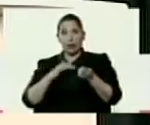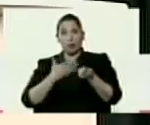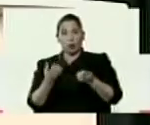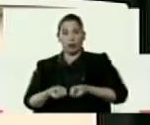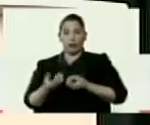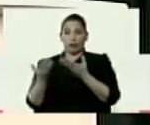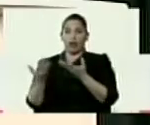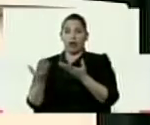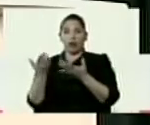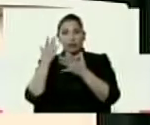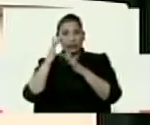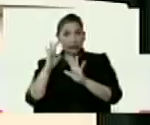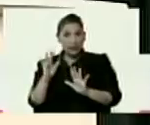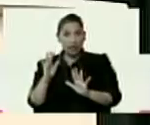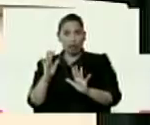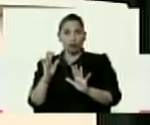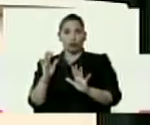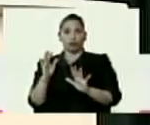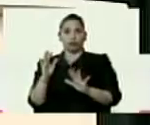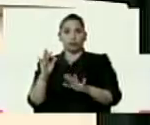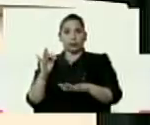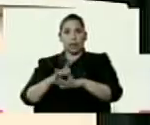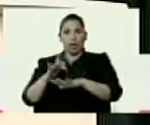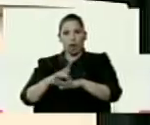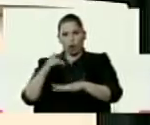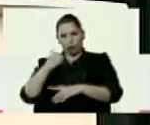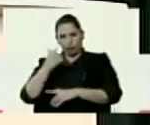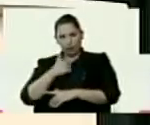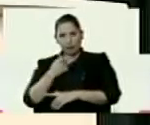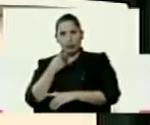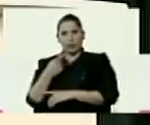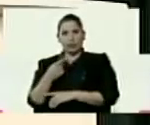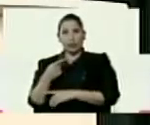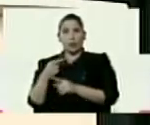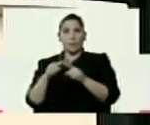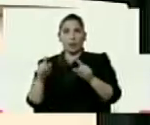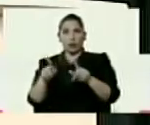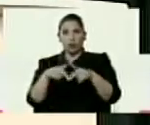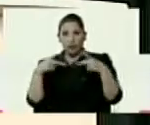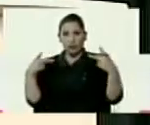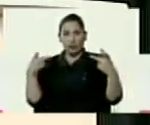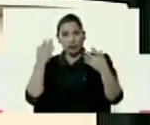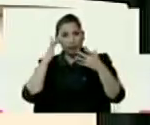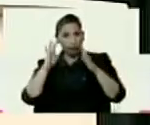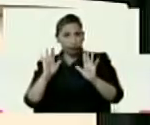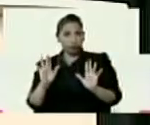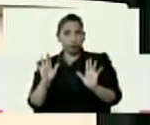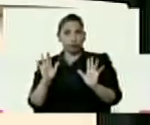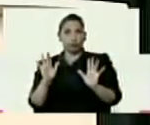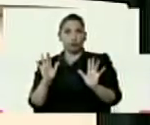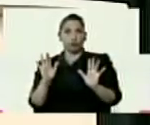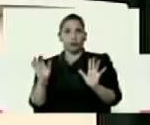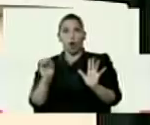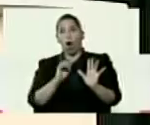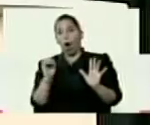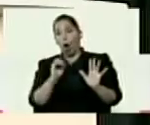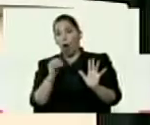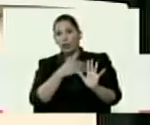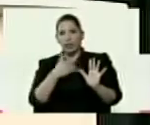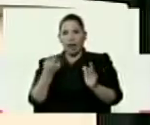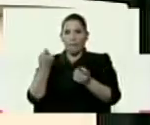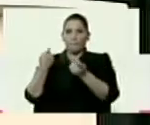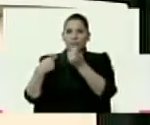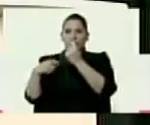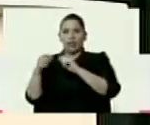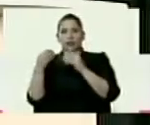cierto viso de autenticidad a lo que ellos están diciendo, y se busca una revista que intenta o procura venderse